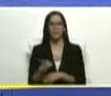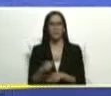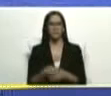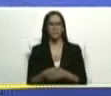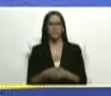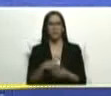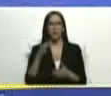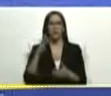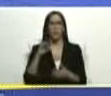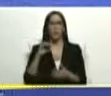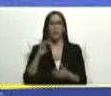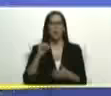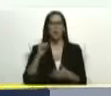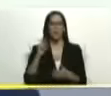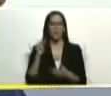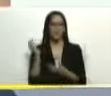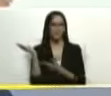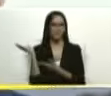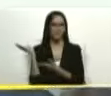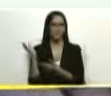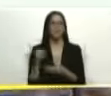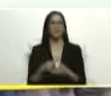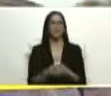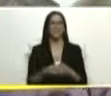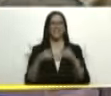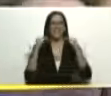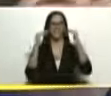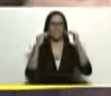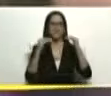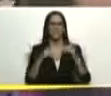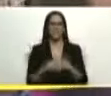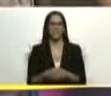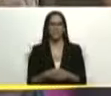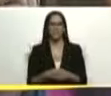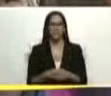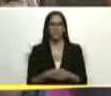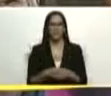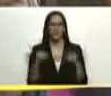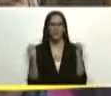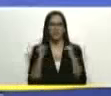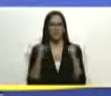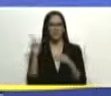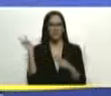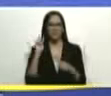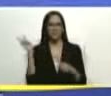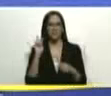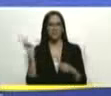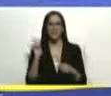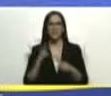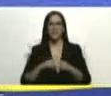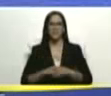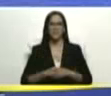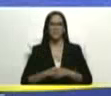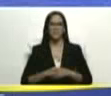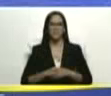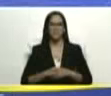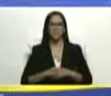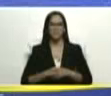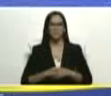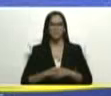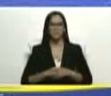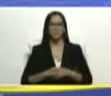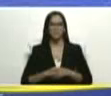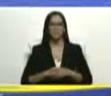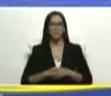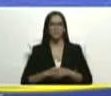Castro Soteldo a las alturas de los andes venezolanos para el estado Varina va